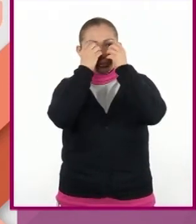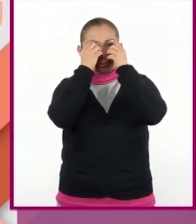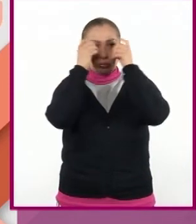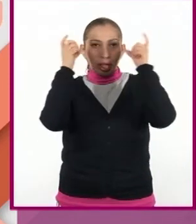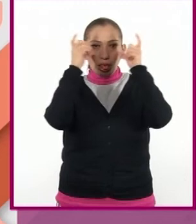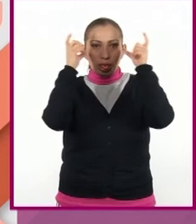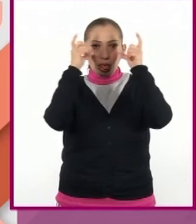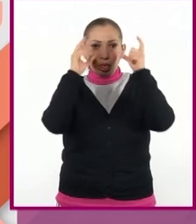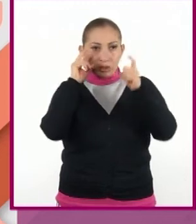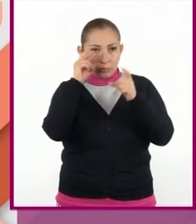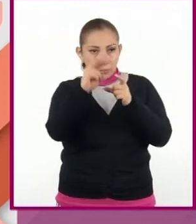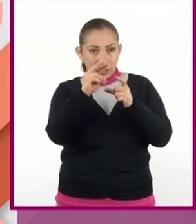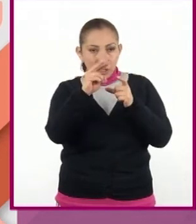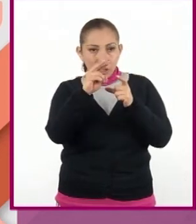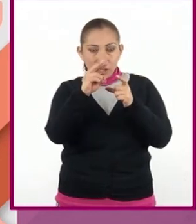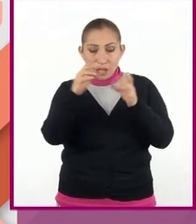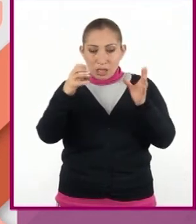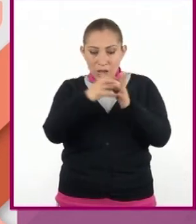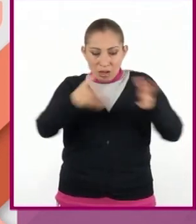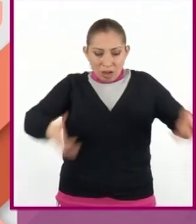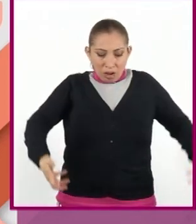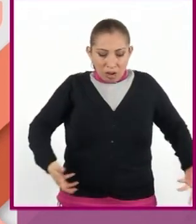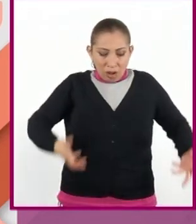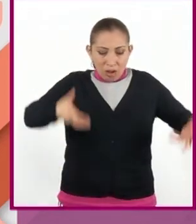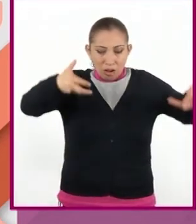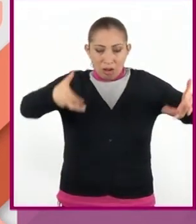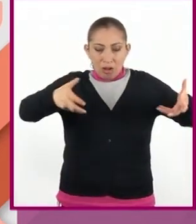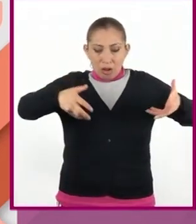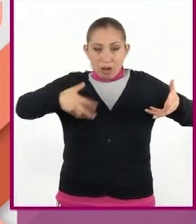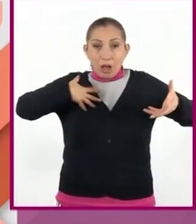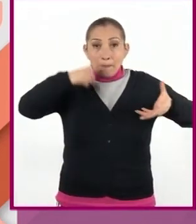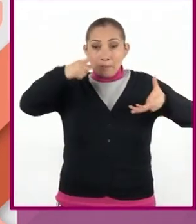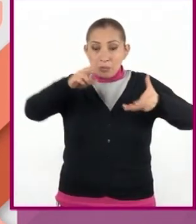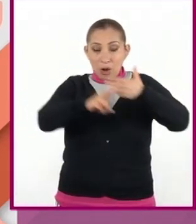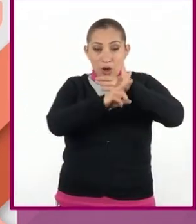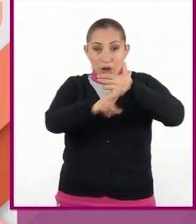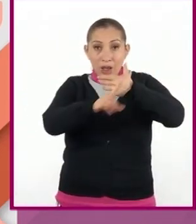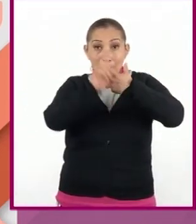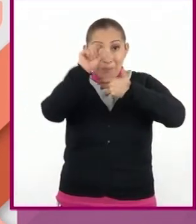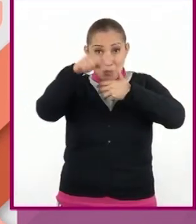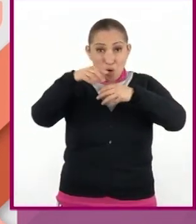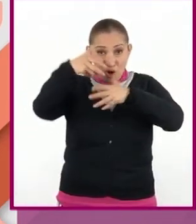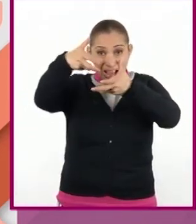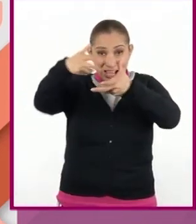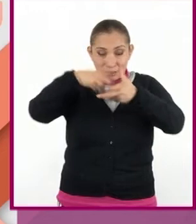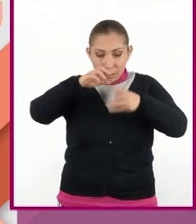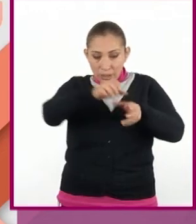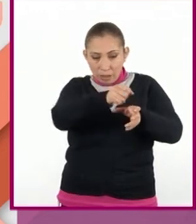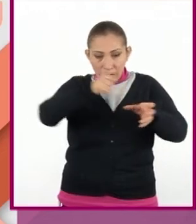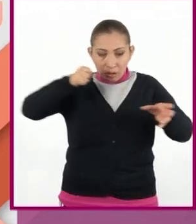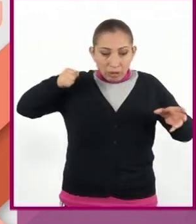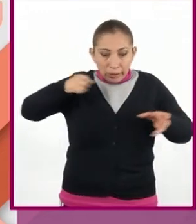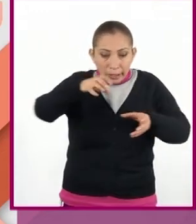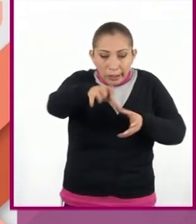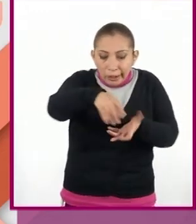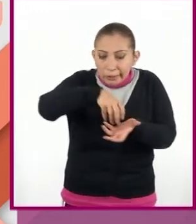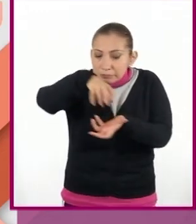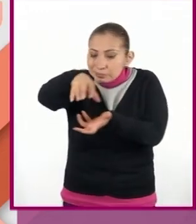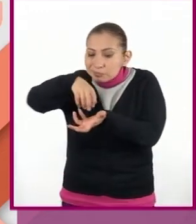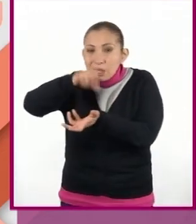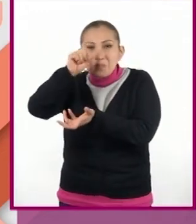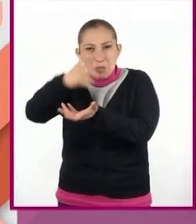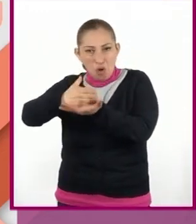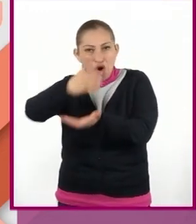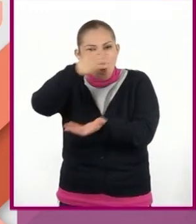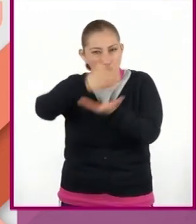ojos cuando vi que tomó una gran caja y abriendo la puerta interior de la vitrina que daba a la calle, comenzó a tomar algunos de los